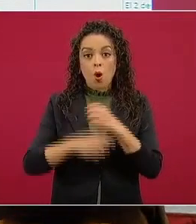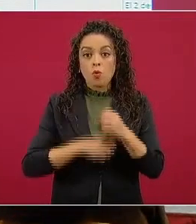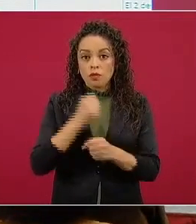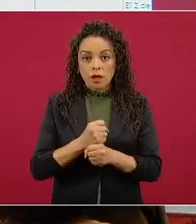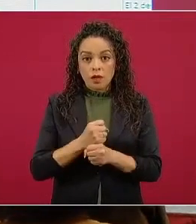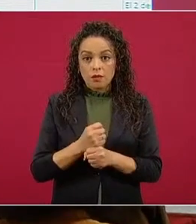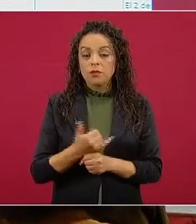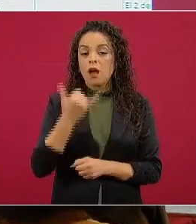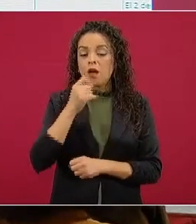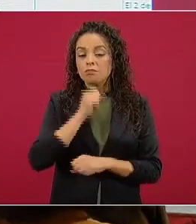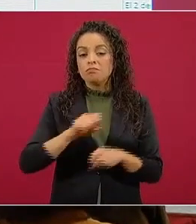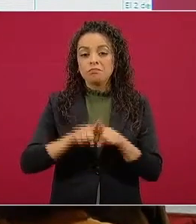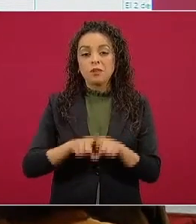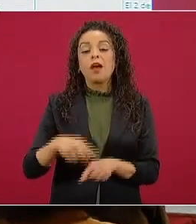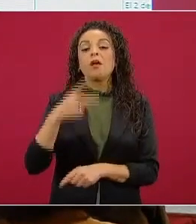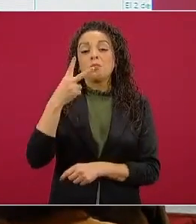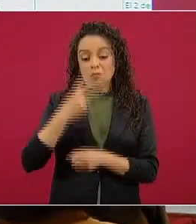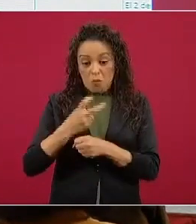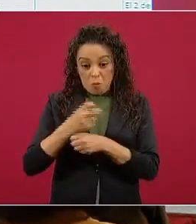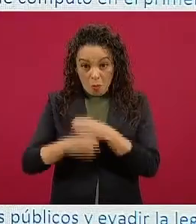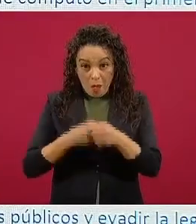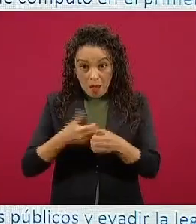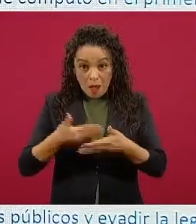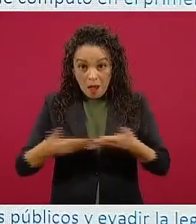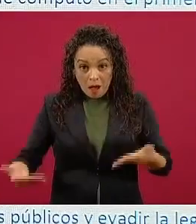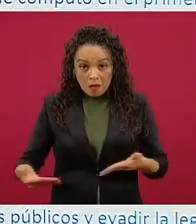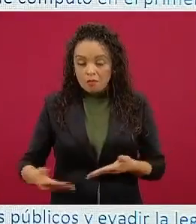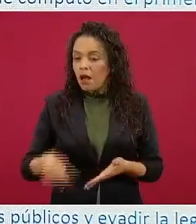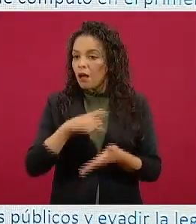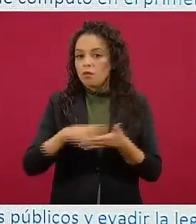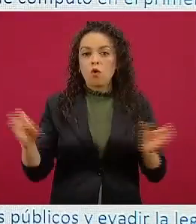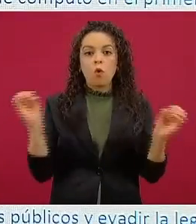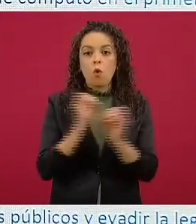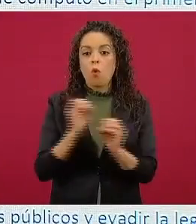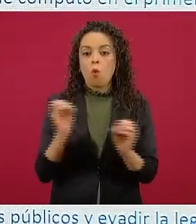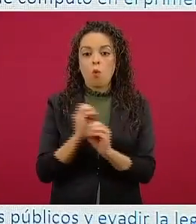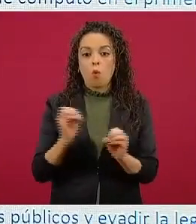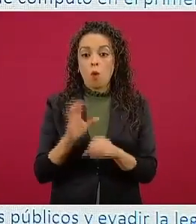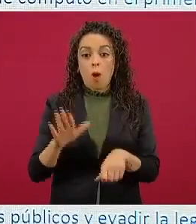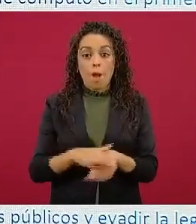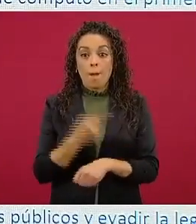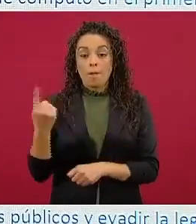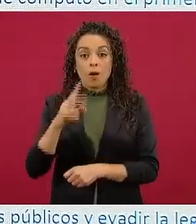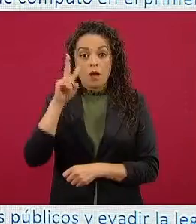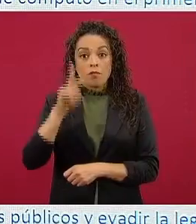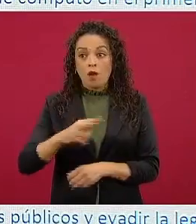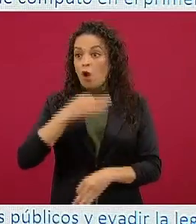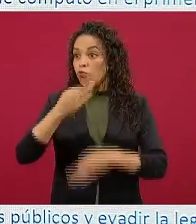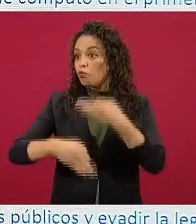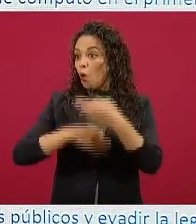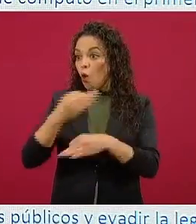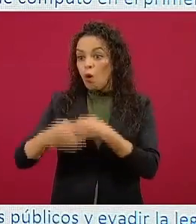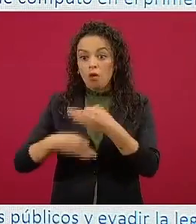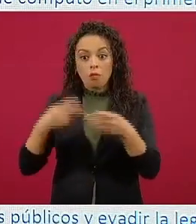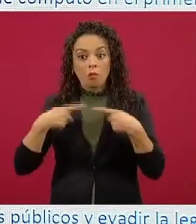un desbarajuste. Todo mundo vendía